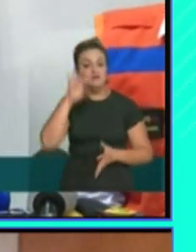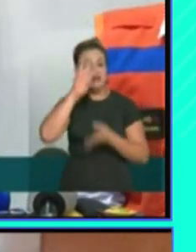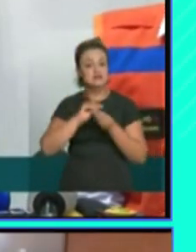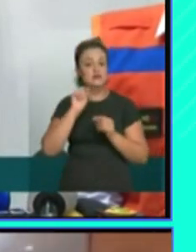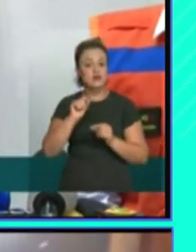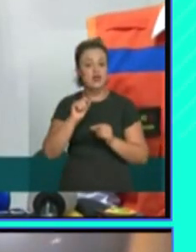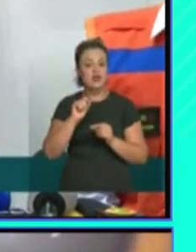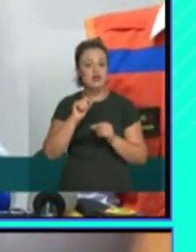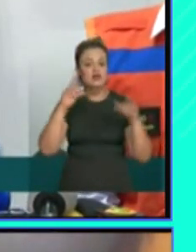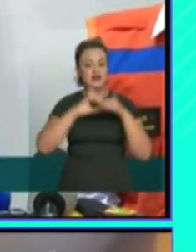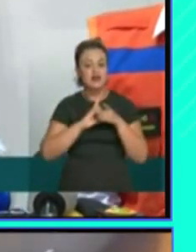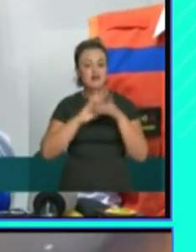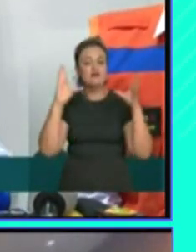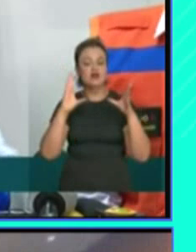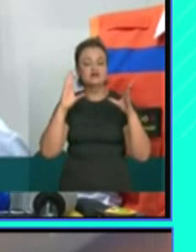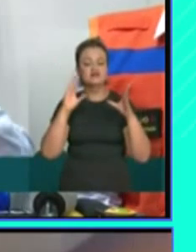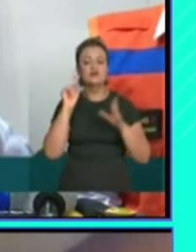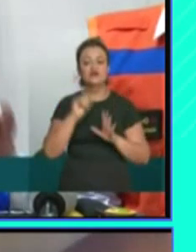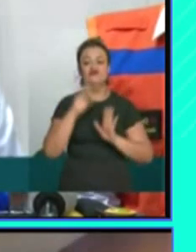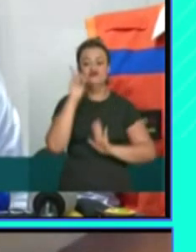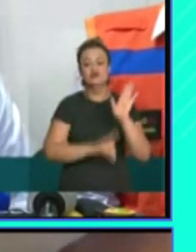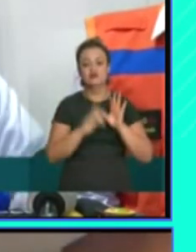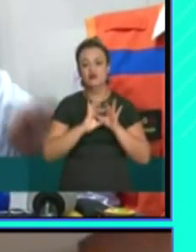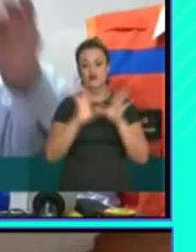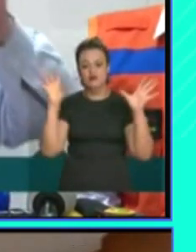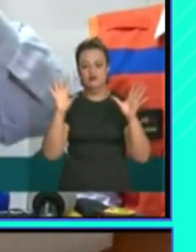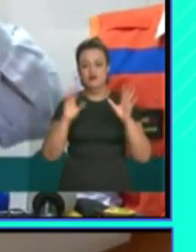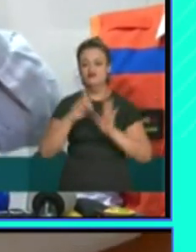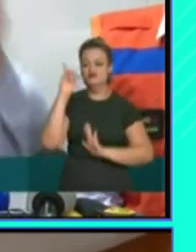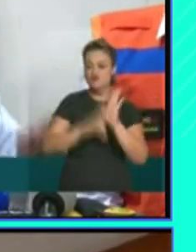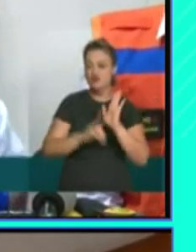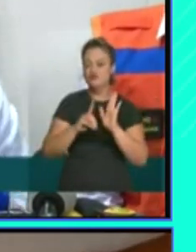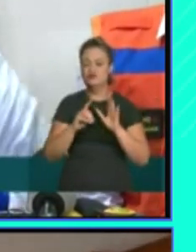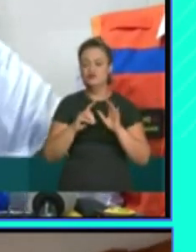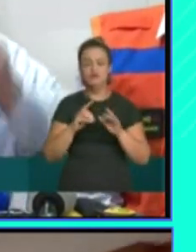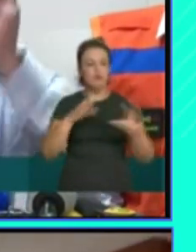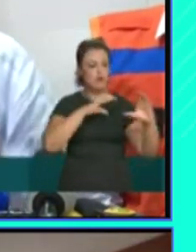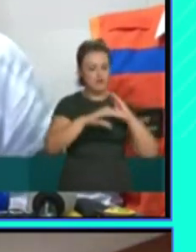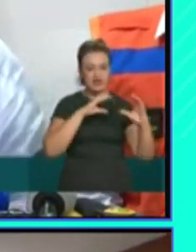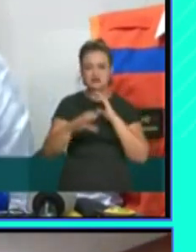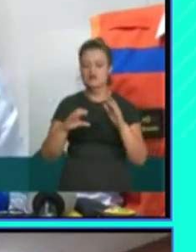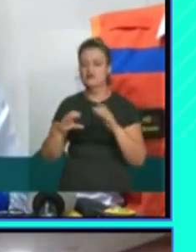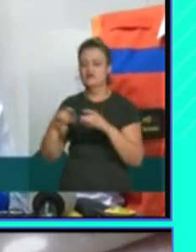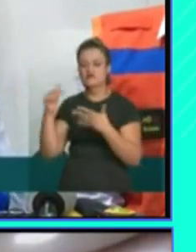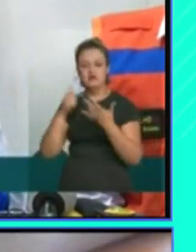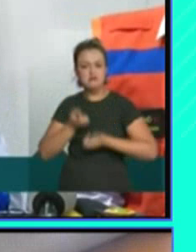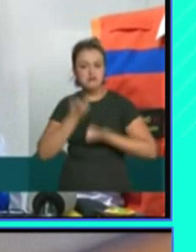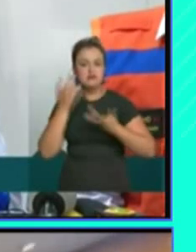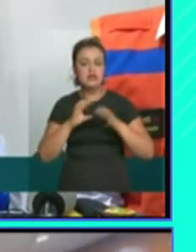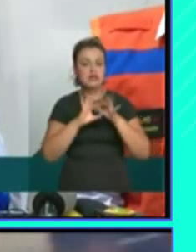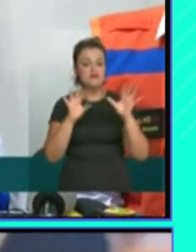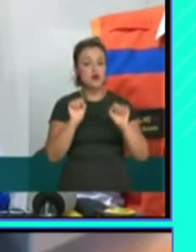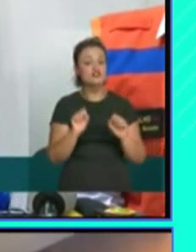además anunció por decreto la intervención federal de Brasilia con el objetivo de restablecer orden en la capital.